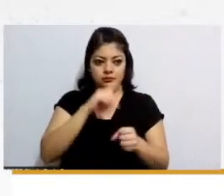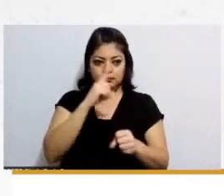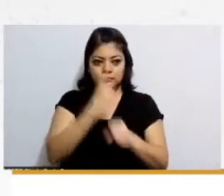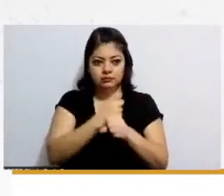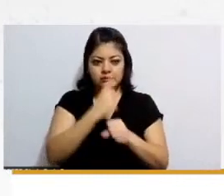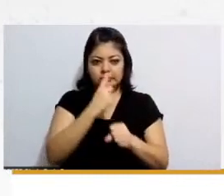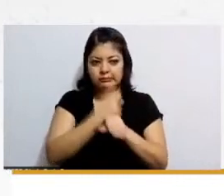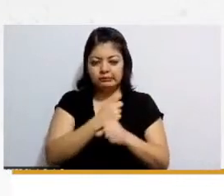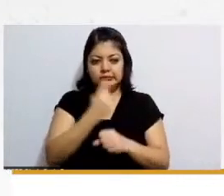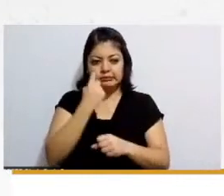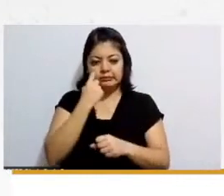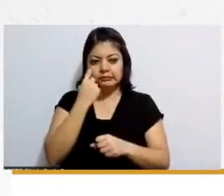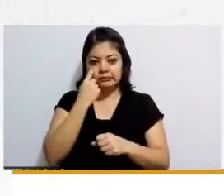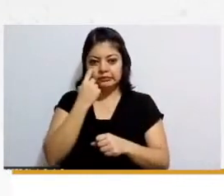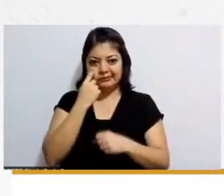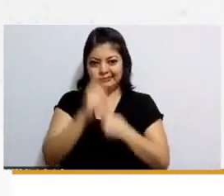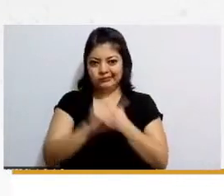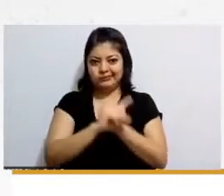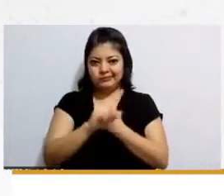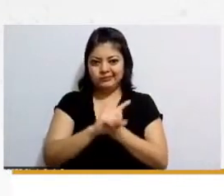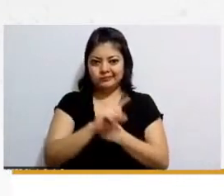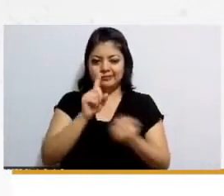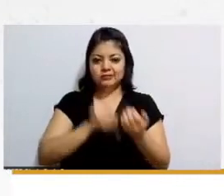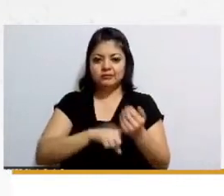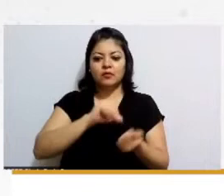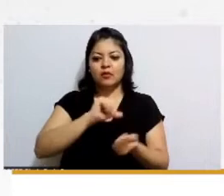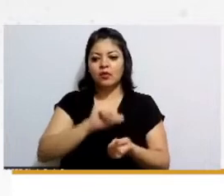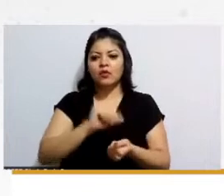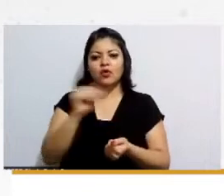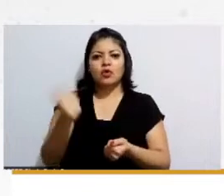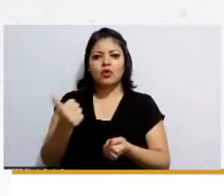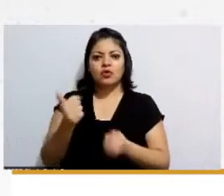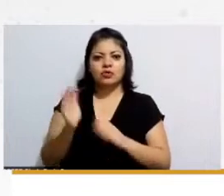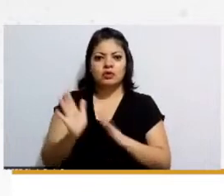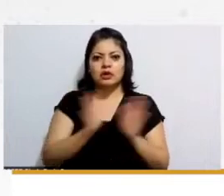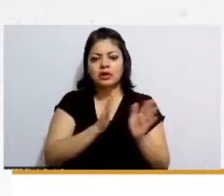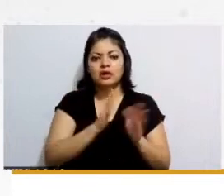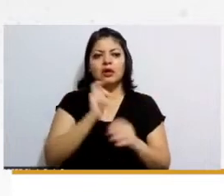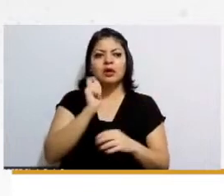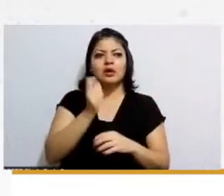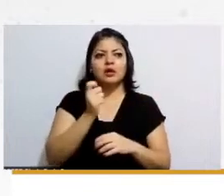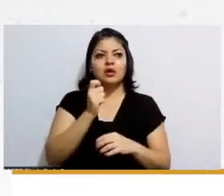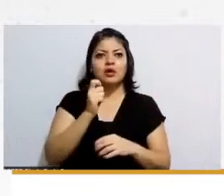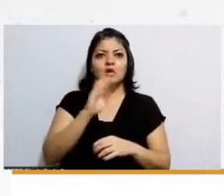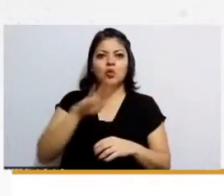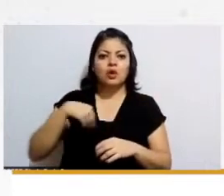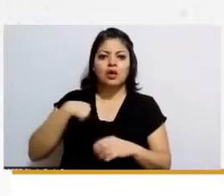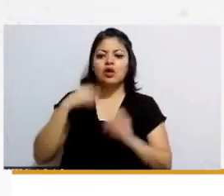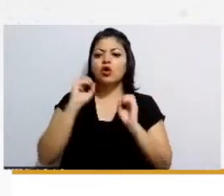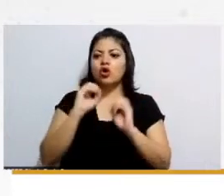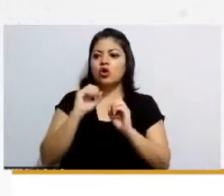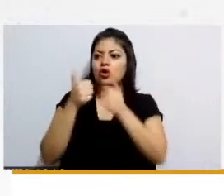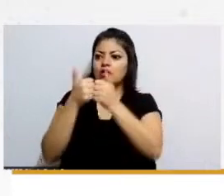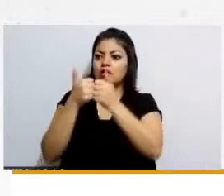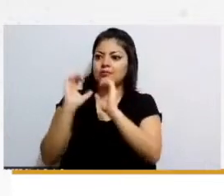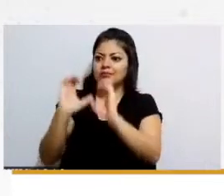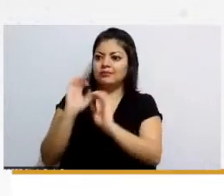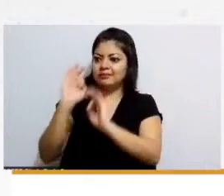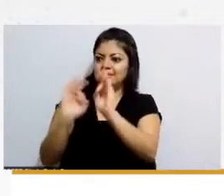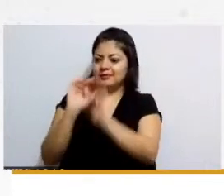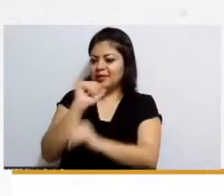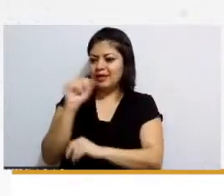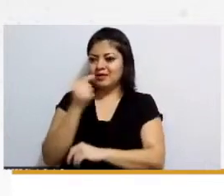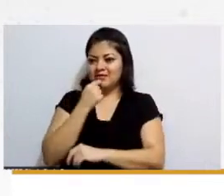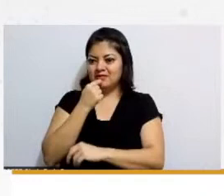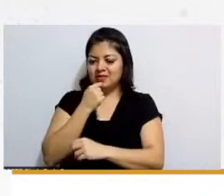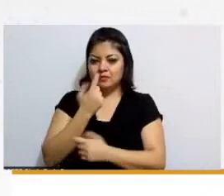problemática de las guarderías subrogadas y las que son las estancias infantiles pero evidentemente la primera y la